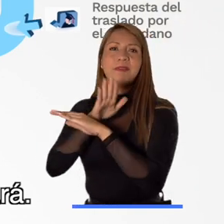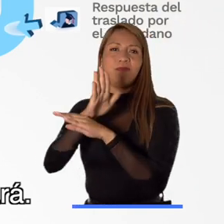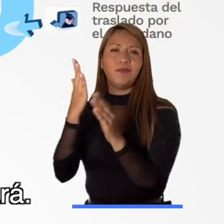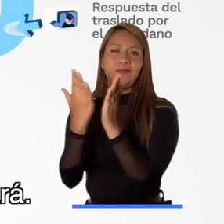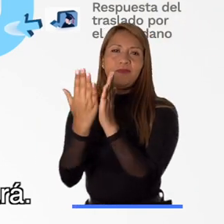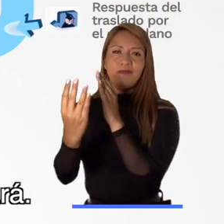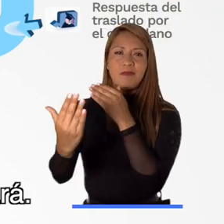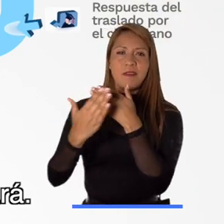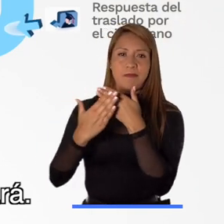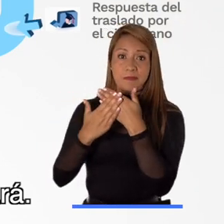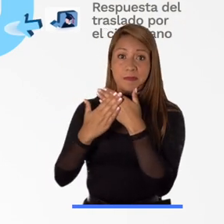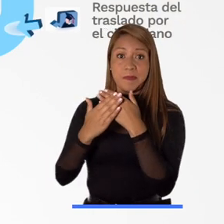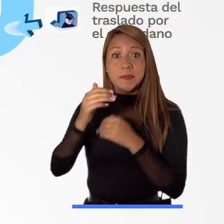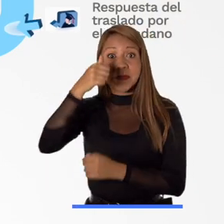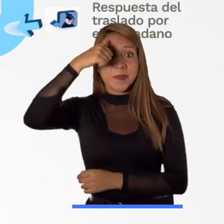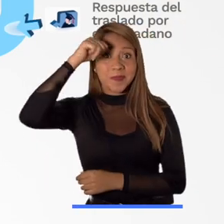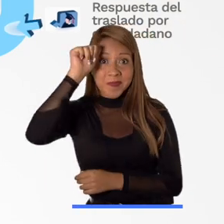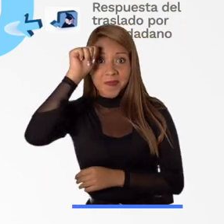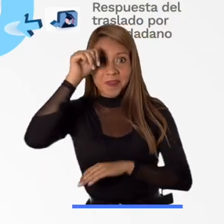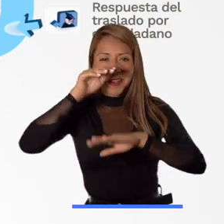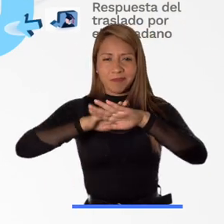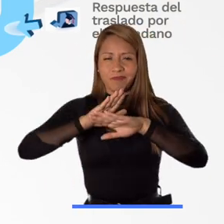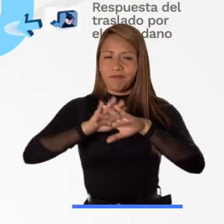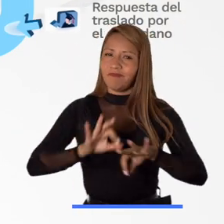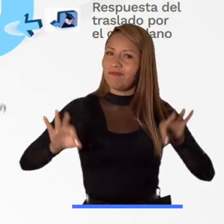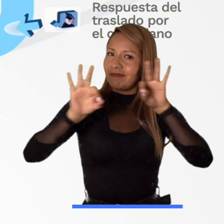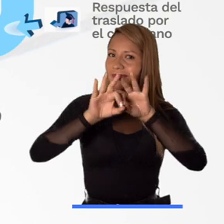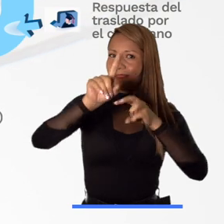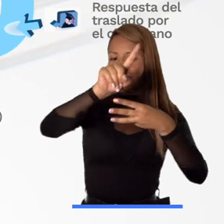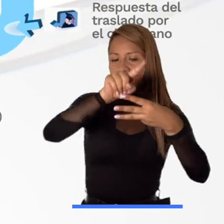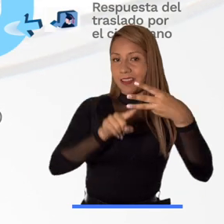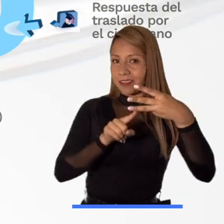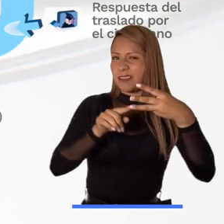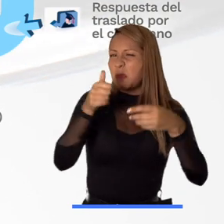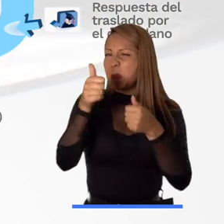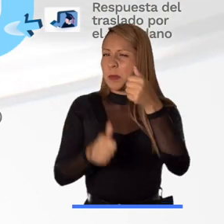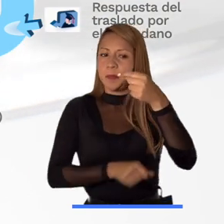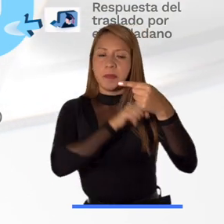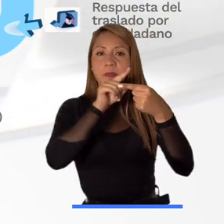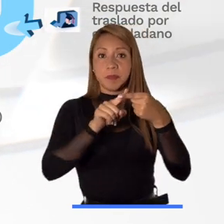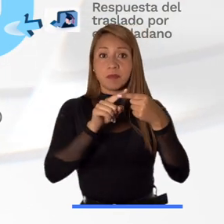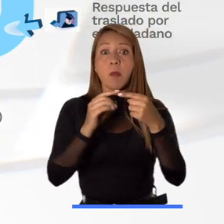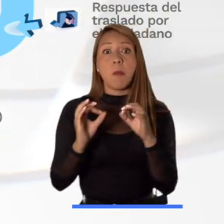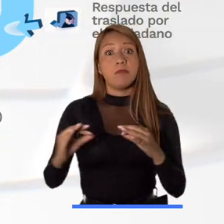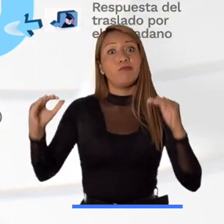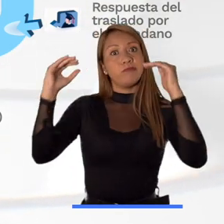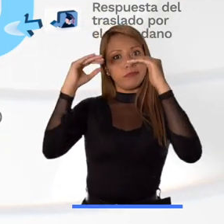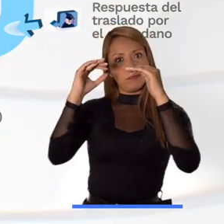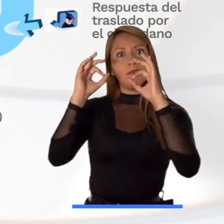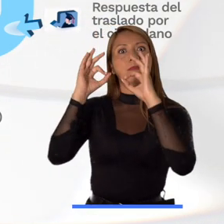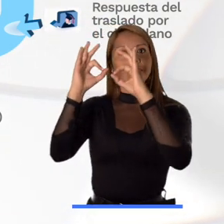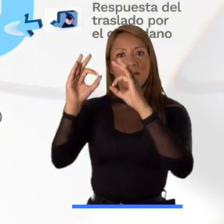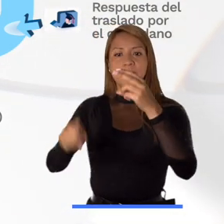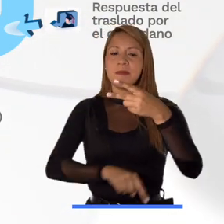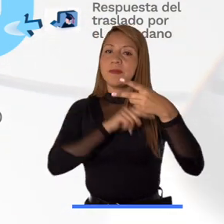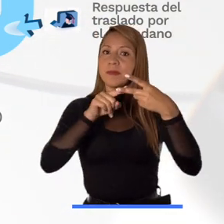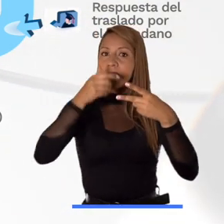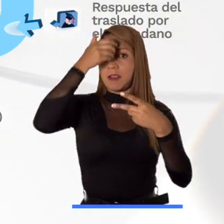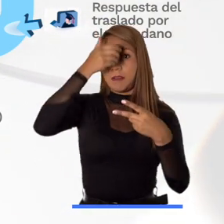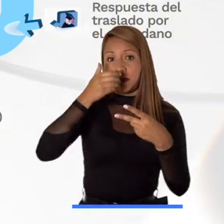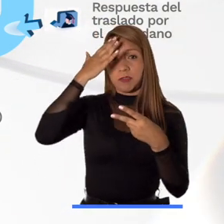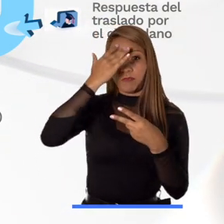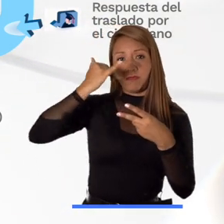el ministerio te lo comunicará. Recuerda que existen tres criterios de convalidación, acreditación de alta calidad, evaluación